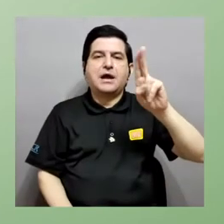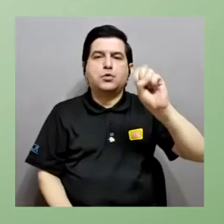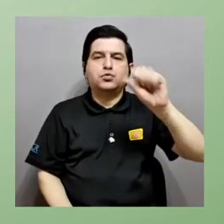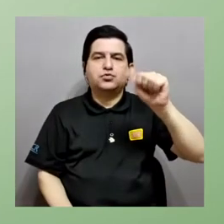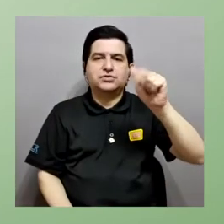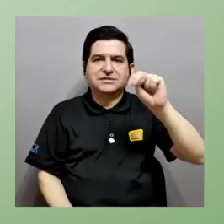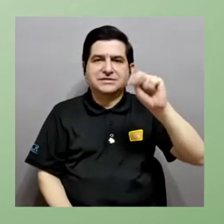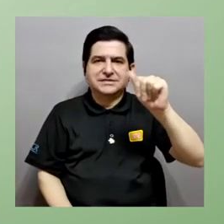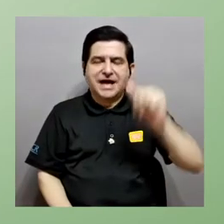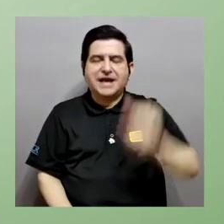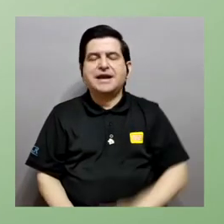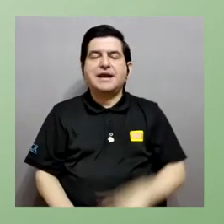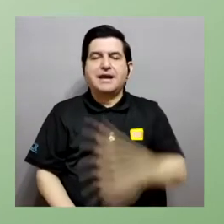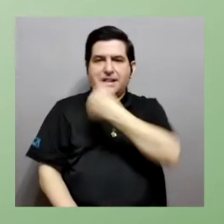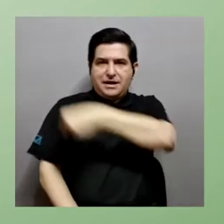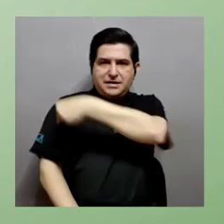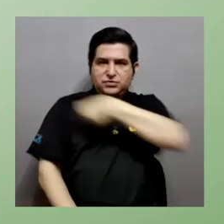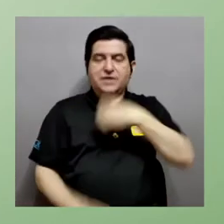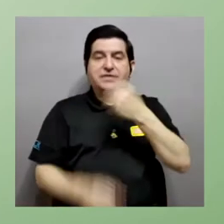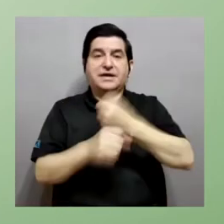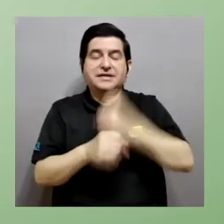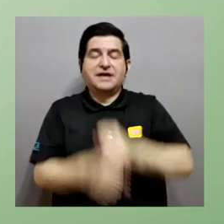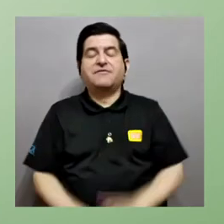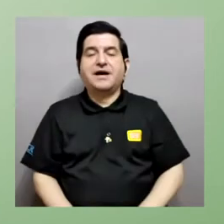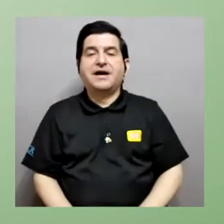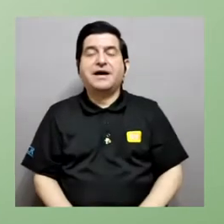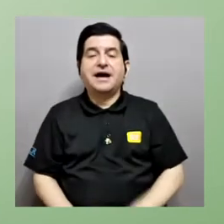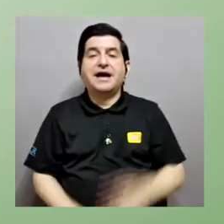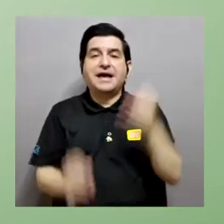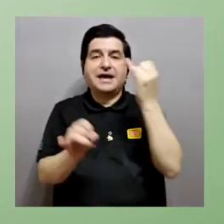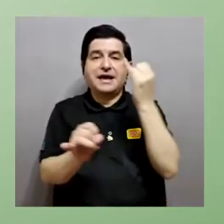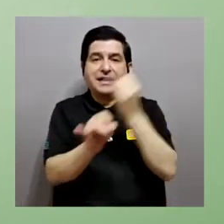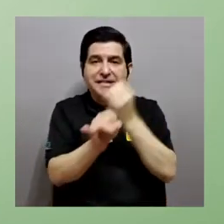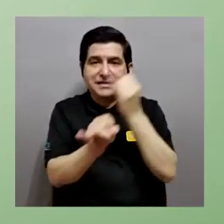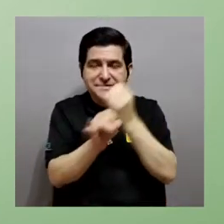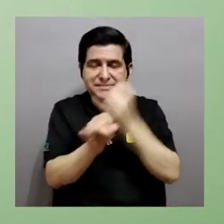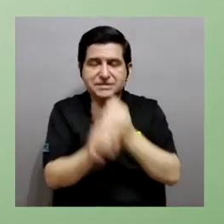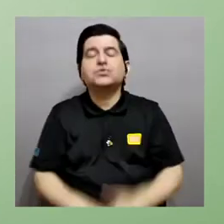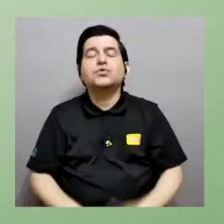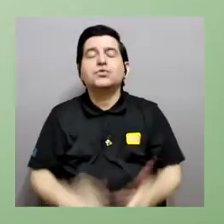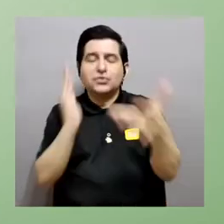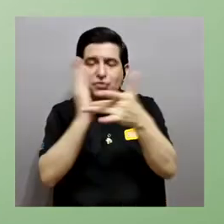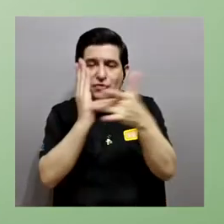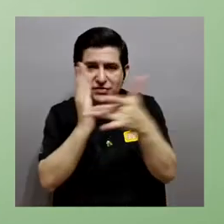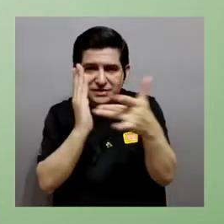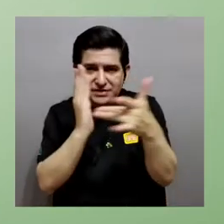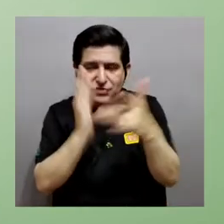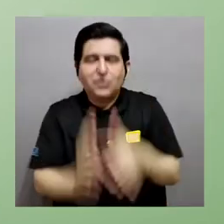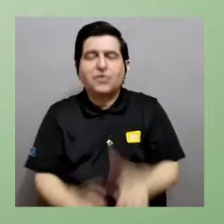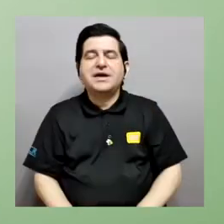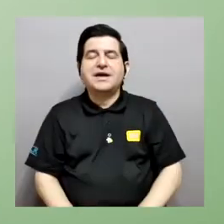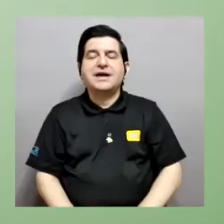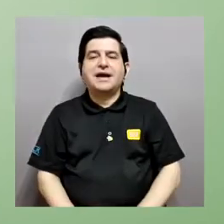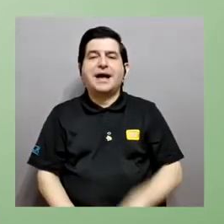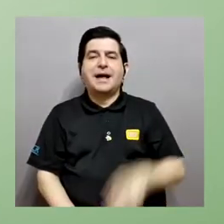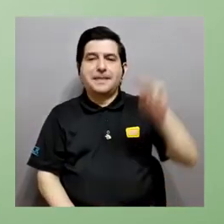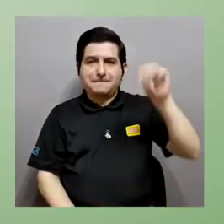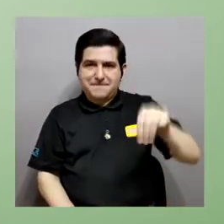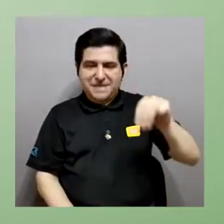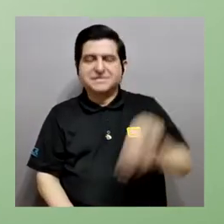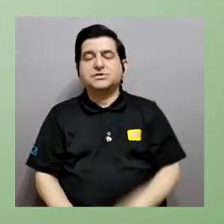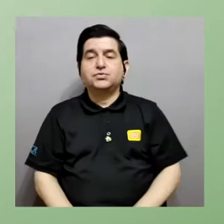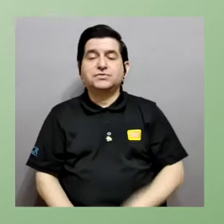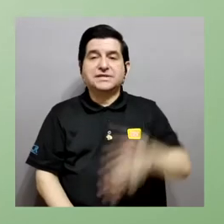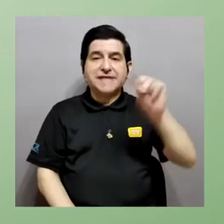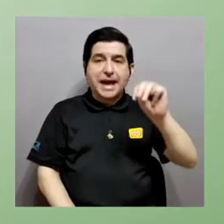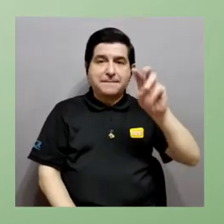nada más y nada menos que en el Media Lab del Instituto de Tecnología de Massachusetts, el famoso MIT. Y el tema